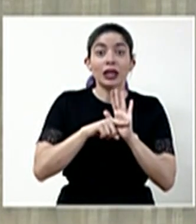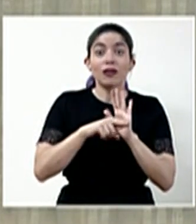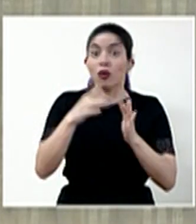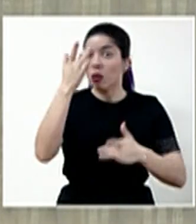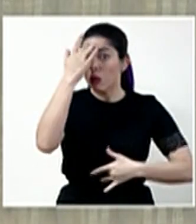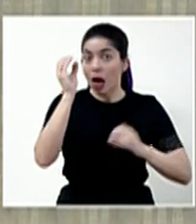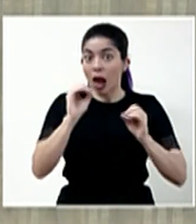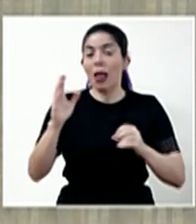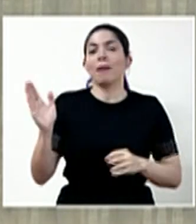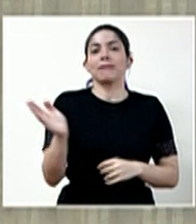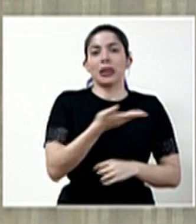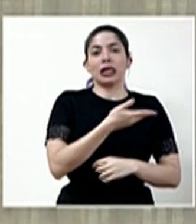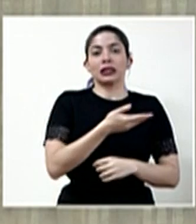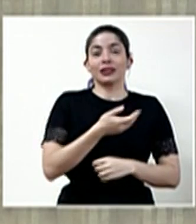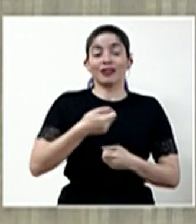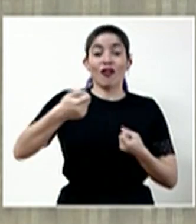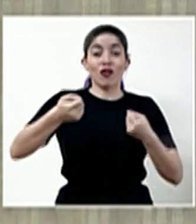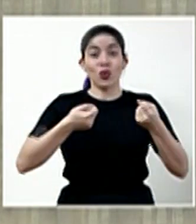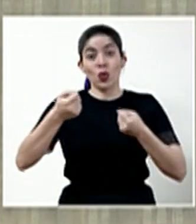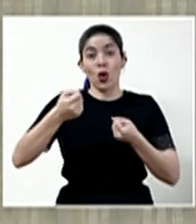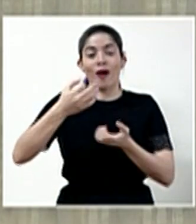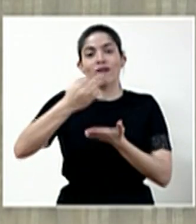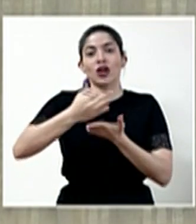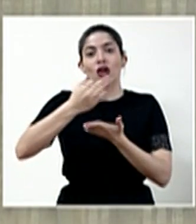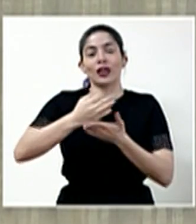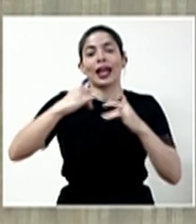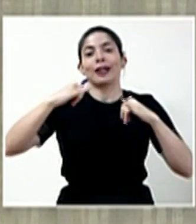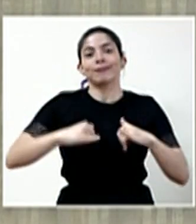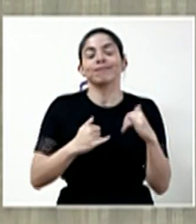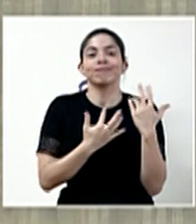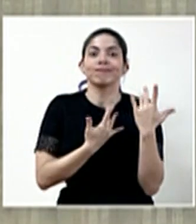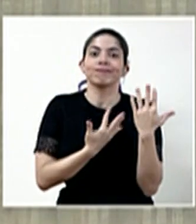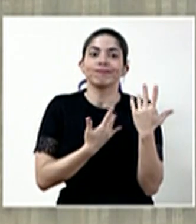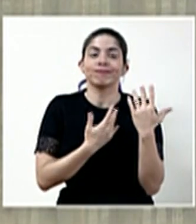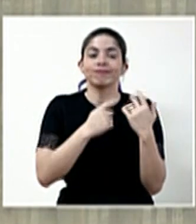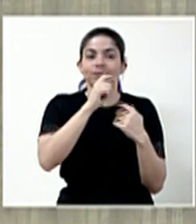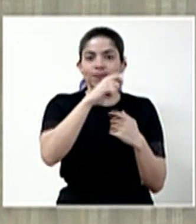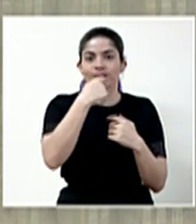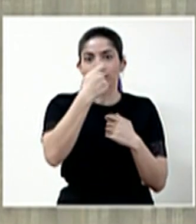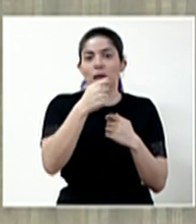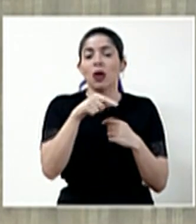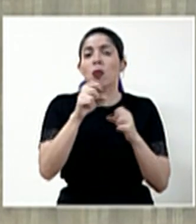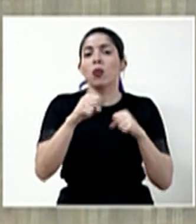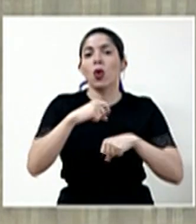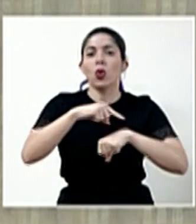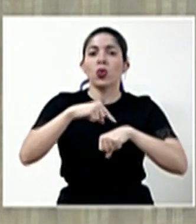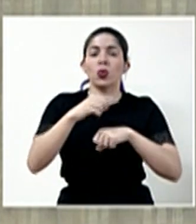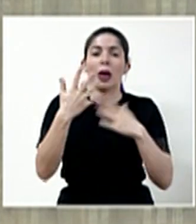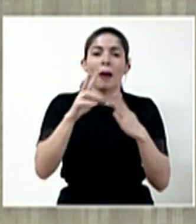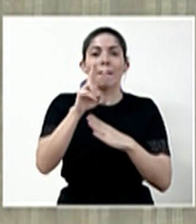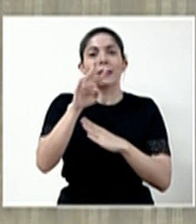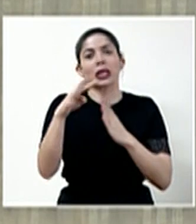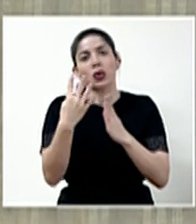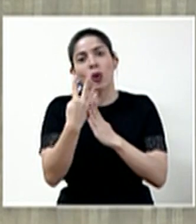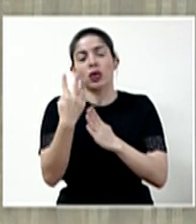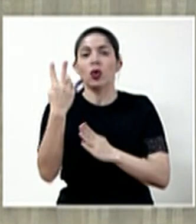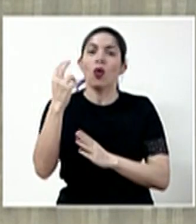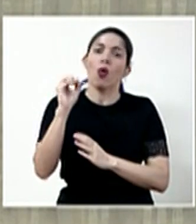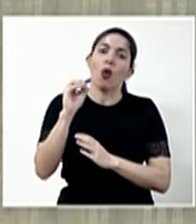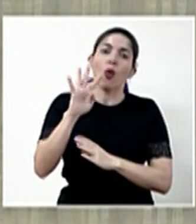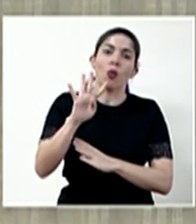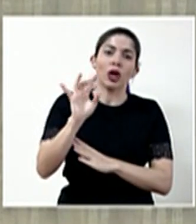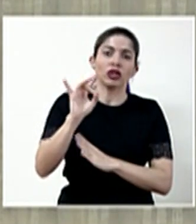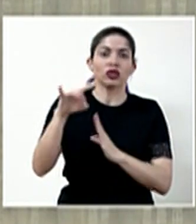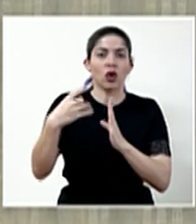Los transportistas deberán de esperar en la frontera el resultado, el cual puede tardar entre 24 a 48 horas